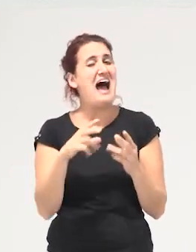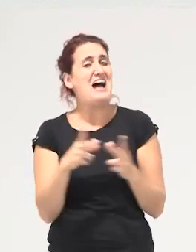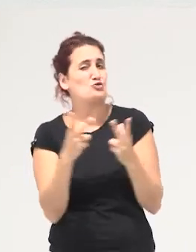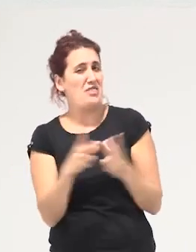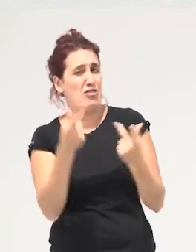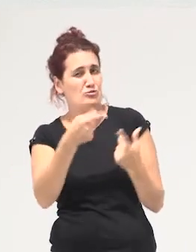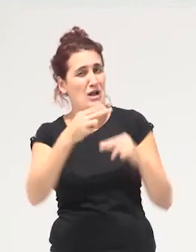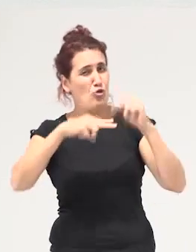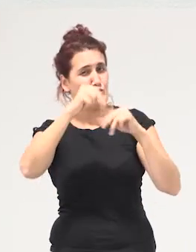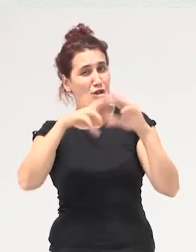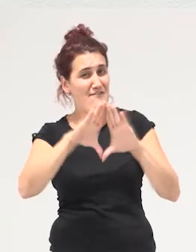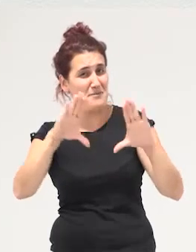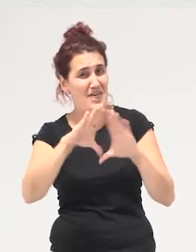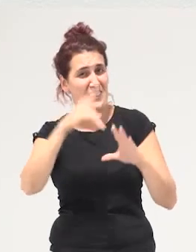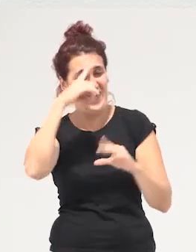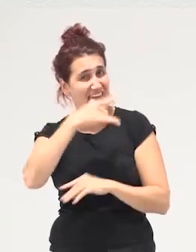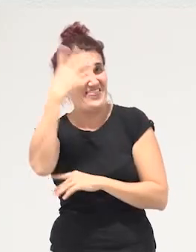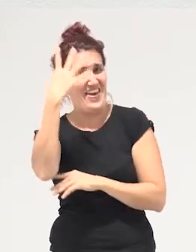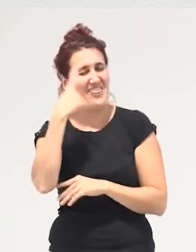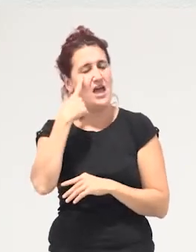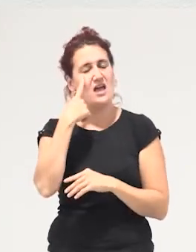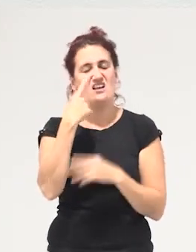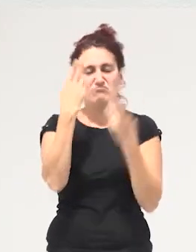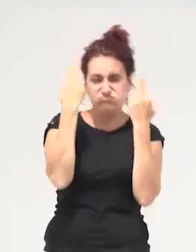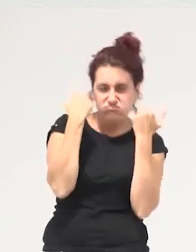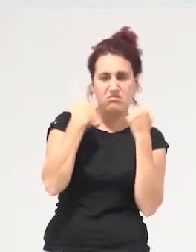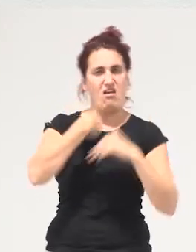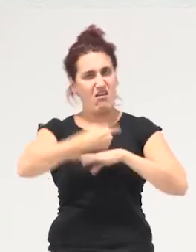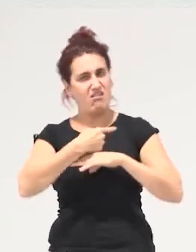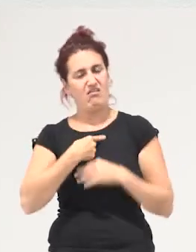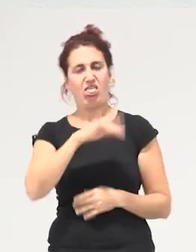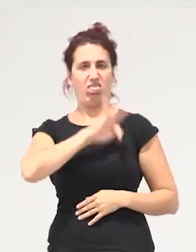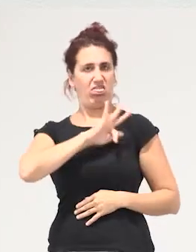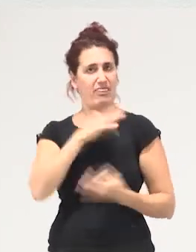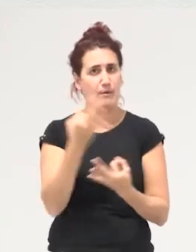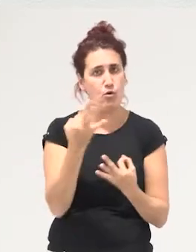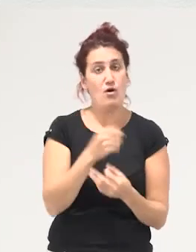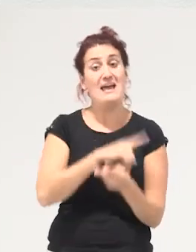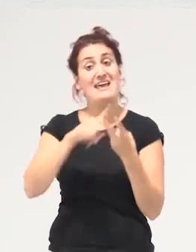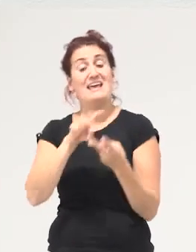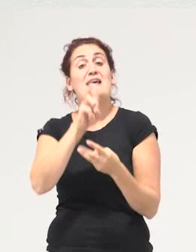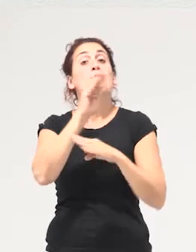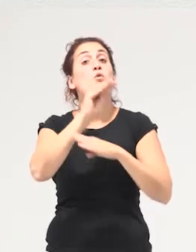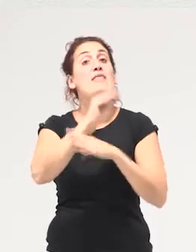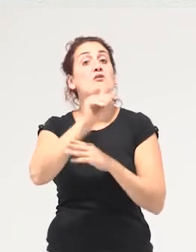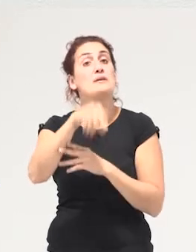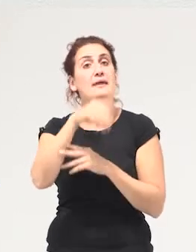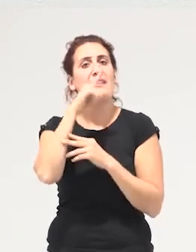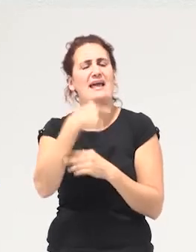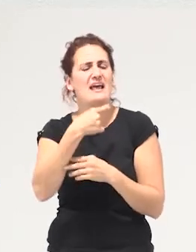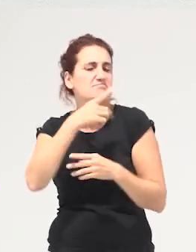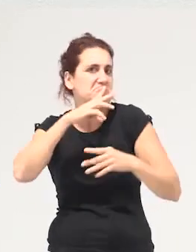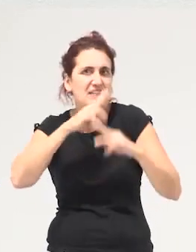feminidad en torno a la idea de inmolación ni de sacrificio y los que están invisibilizados por definición porque nunca se